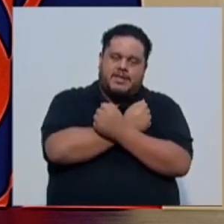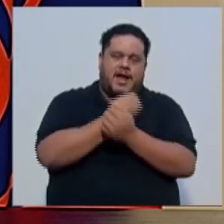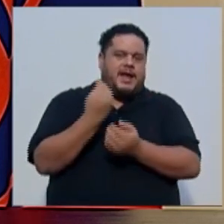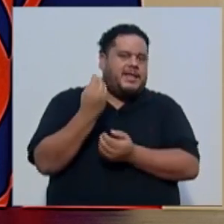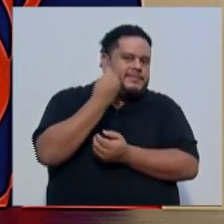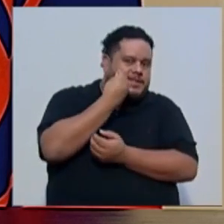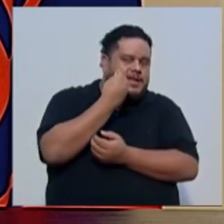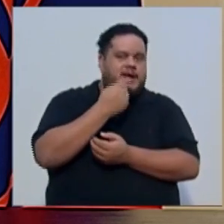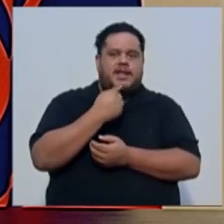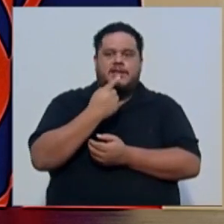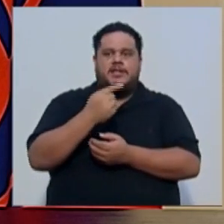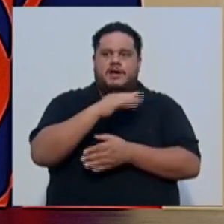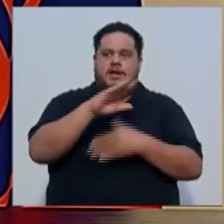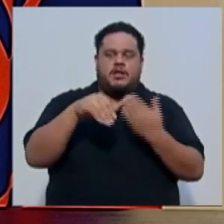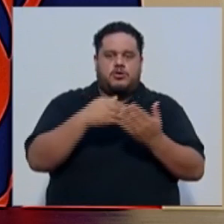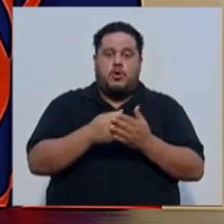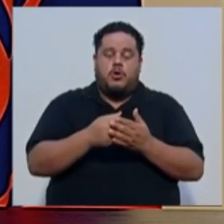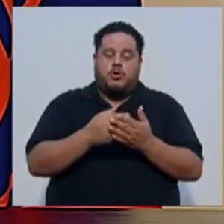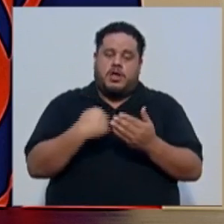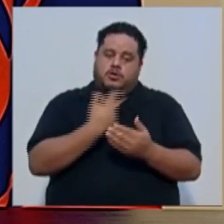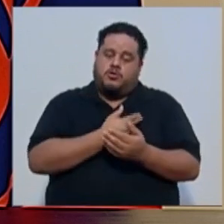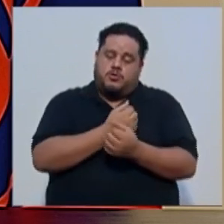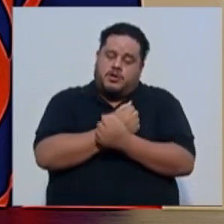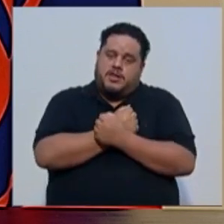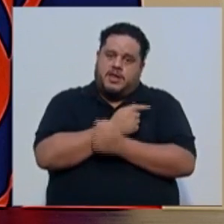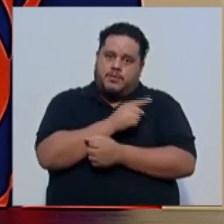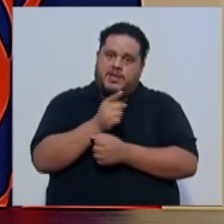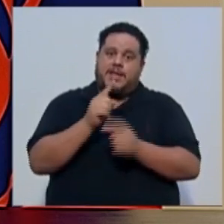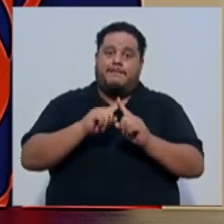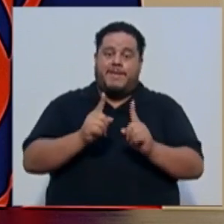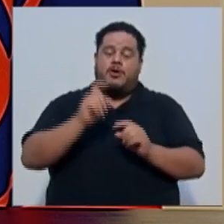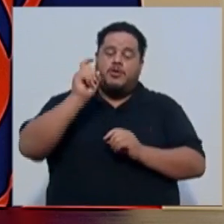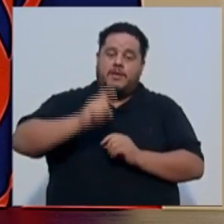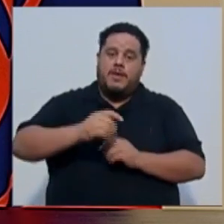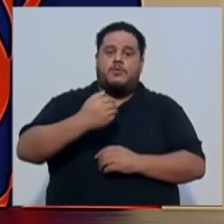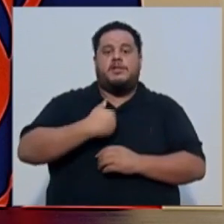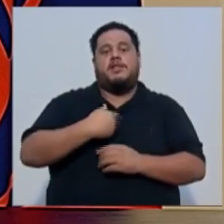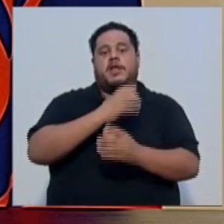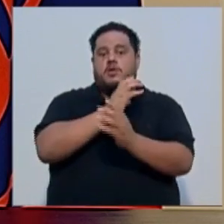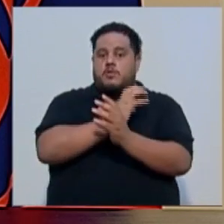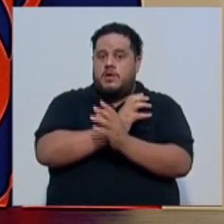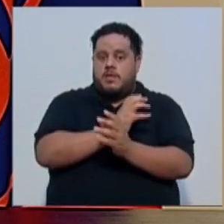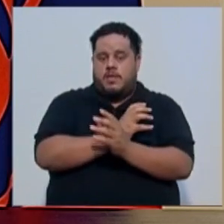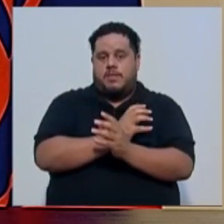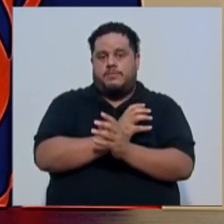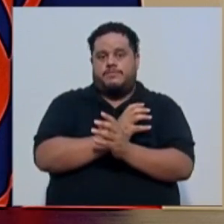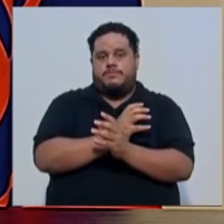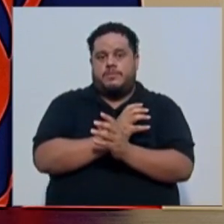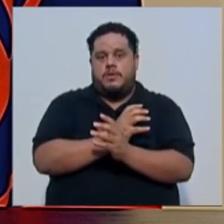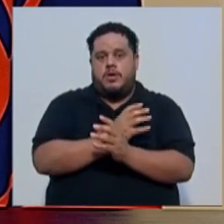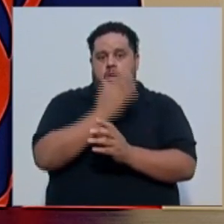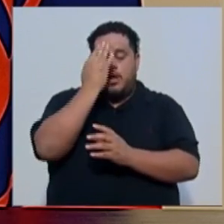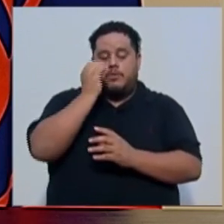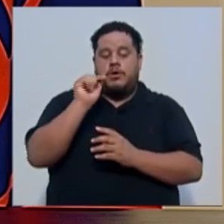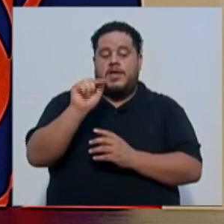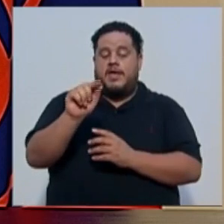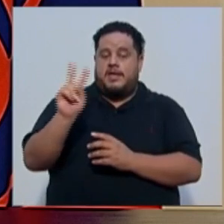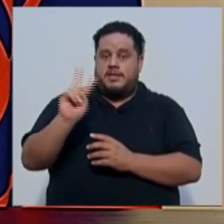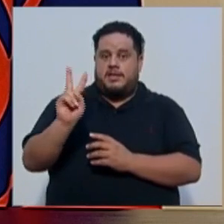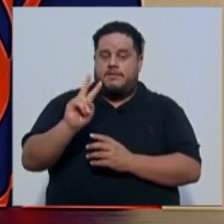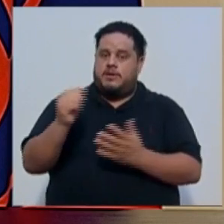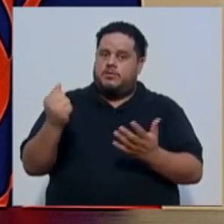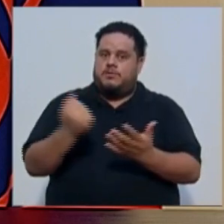besarlas, decirles todo lo que las queremos, pero tenemos que tener cuidado porque este virus,